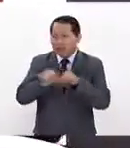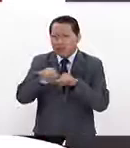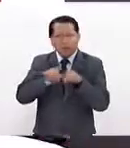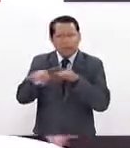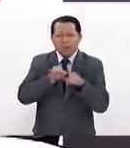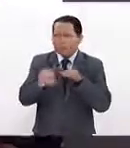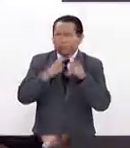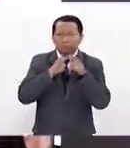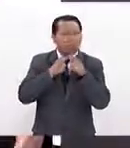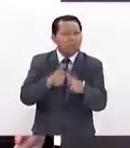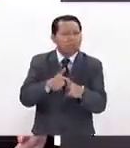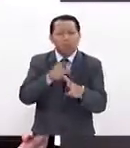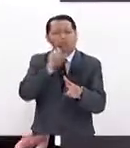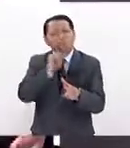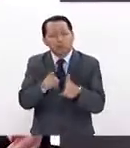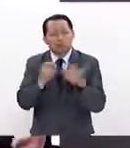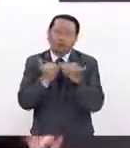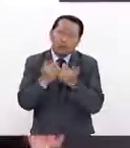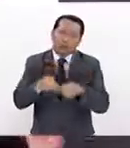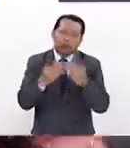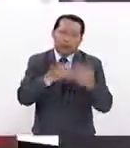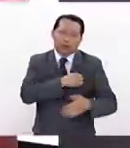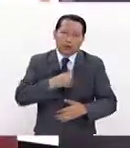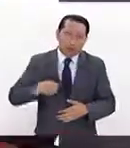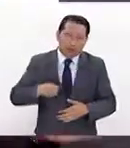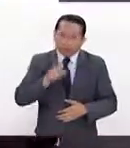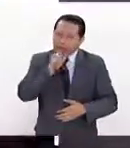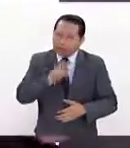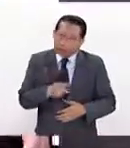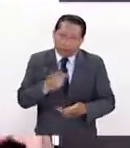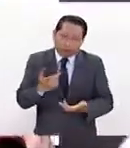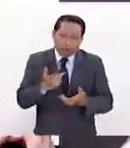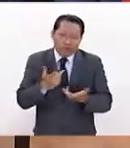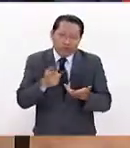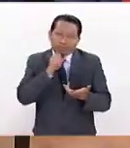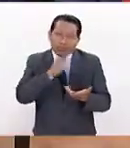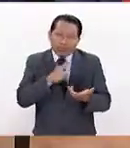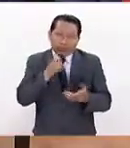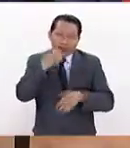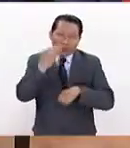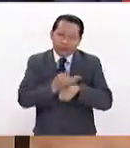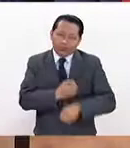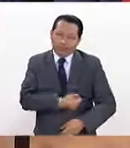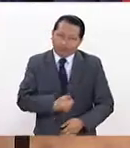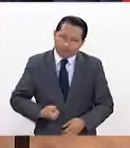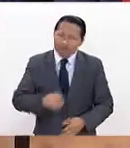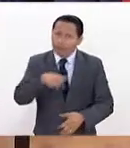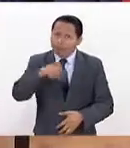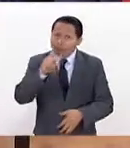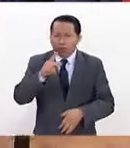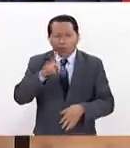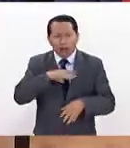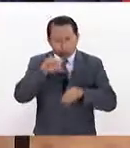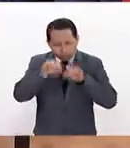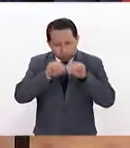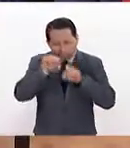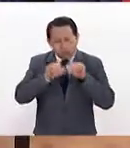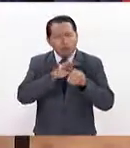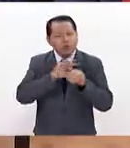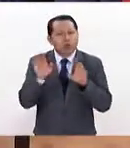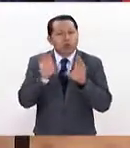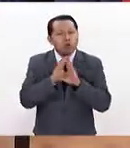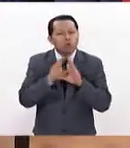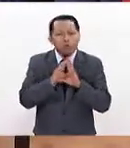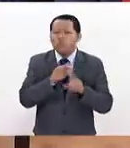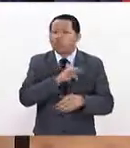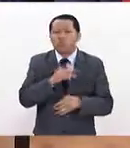implica desde luego un compromiso y un sacrificio de alguna manera por parte del estudiante, pero están diseñados de manera que tú puedes perfectamente